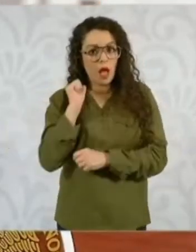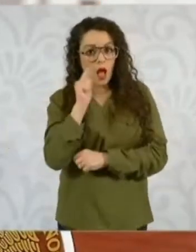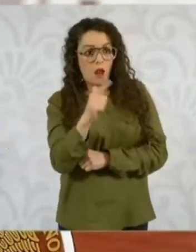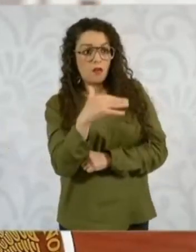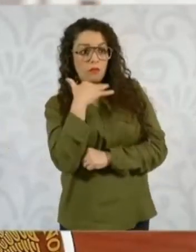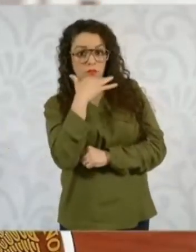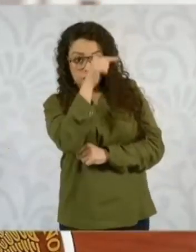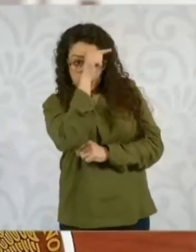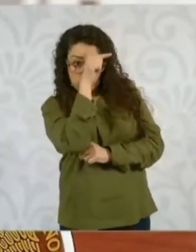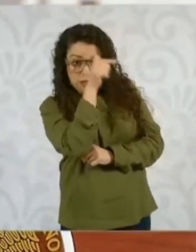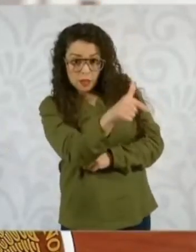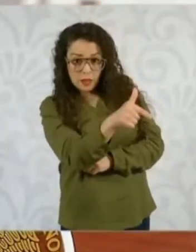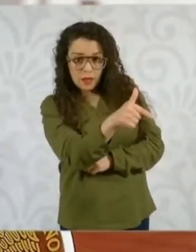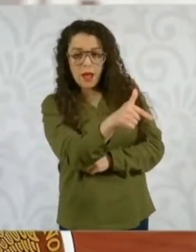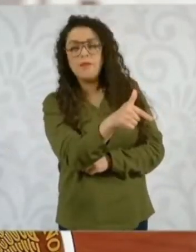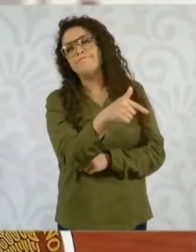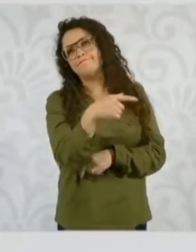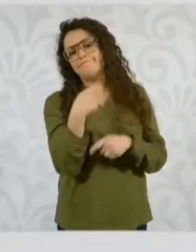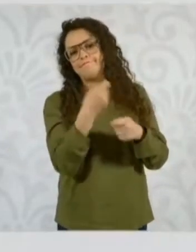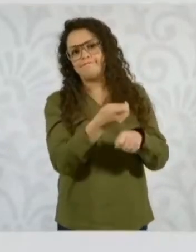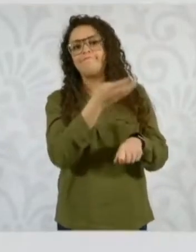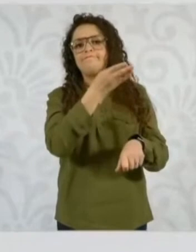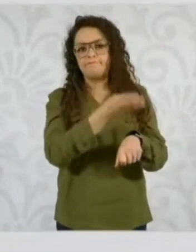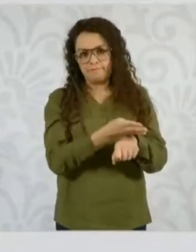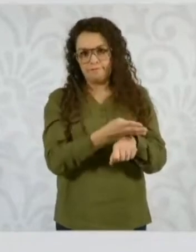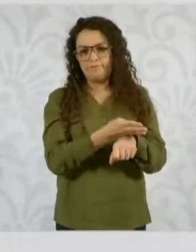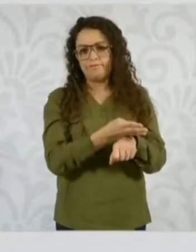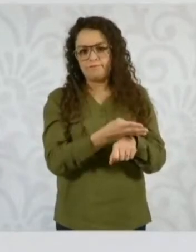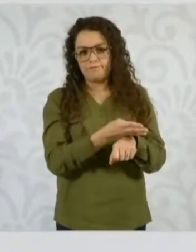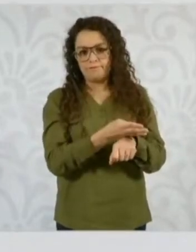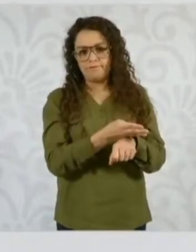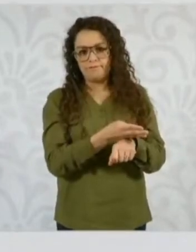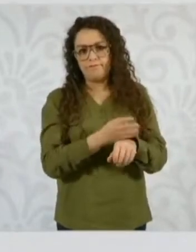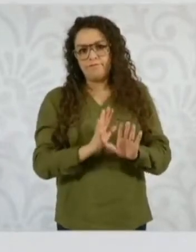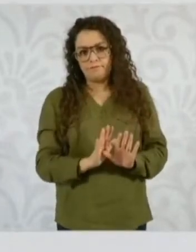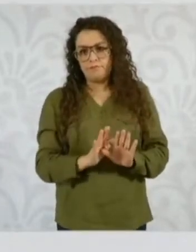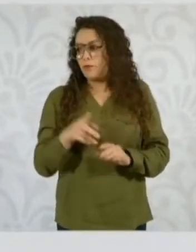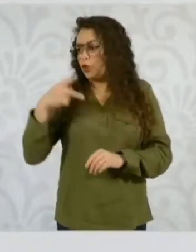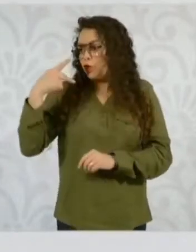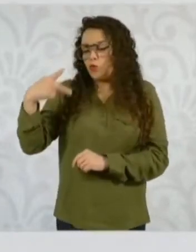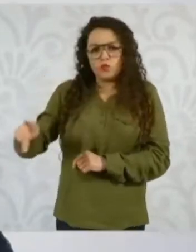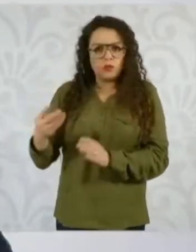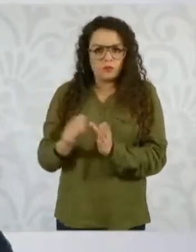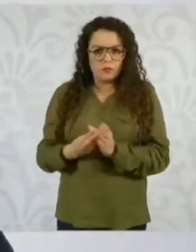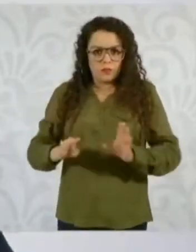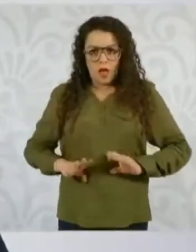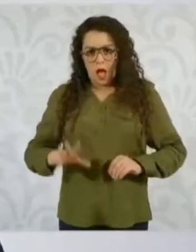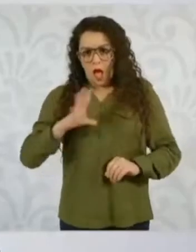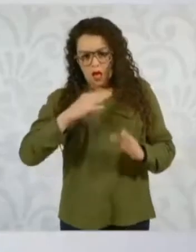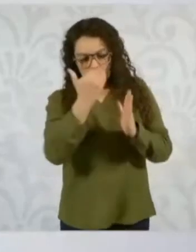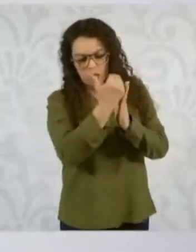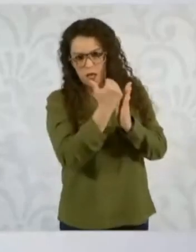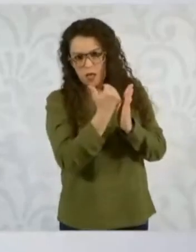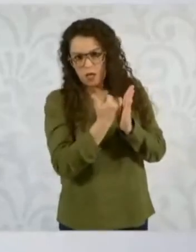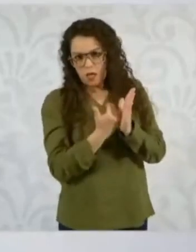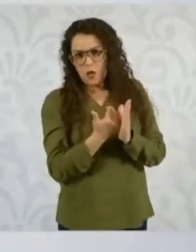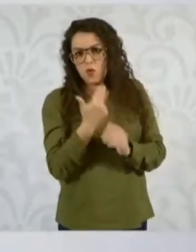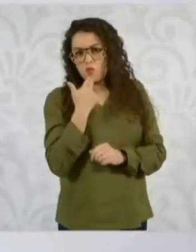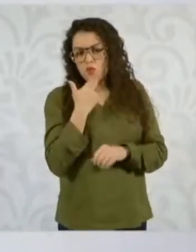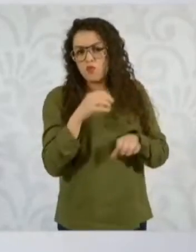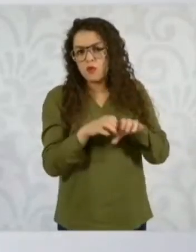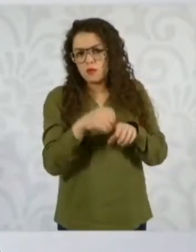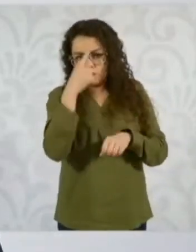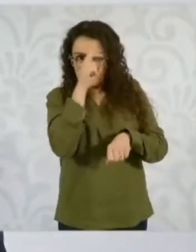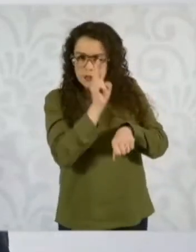alguna irregularidad con sus criterios, sin subjetividades. Ese tribunal también va a ser